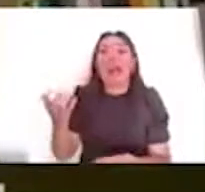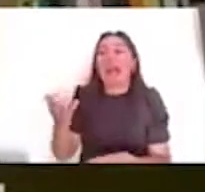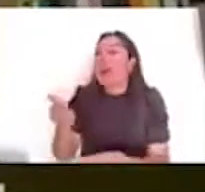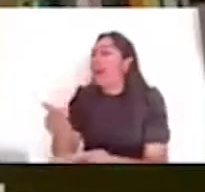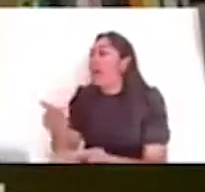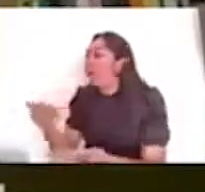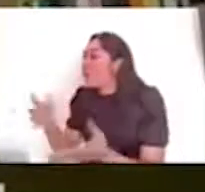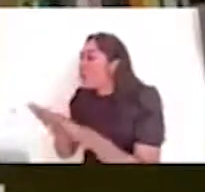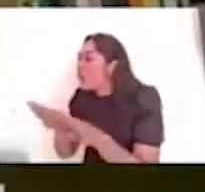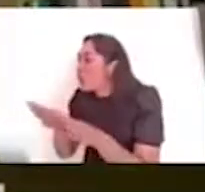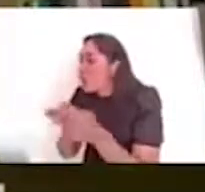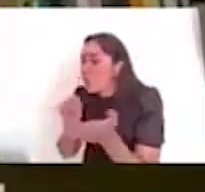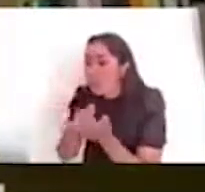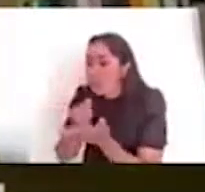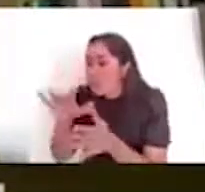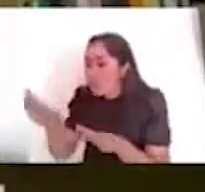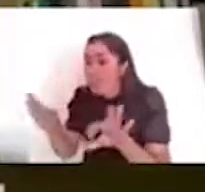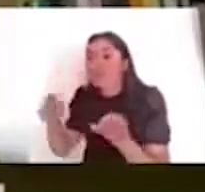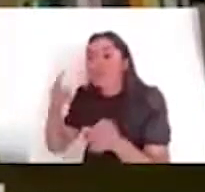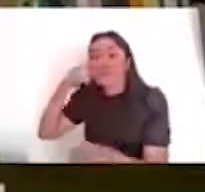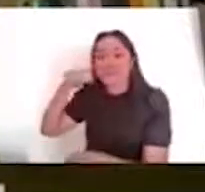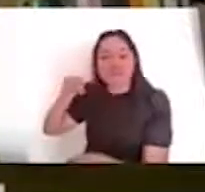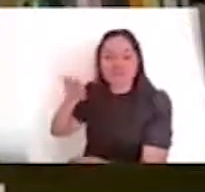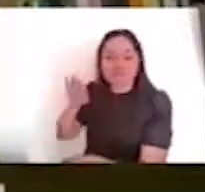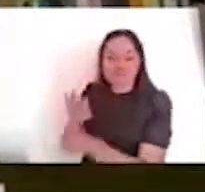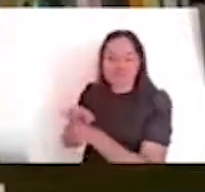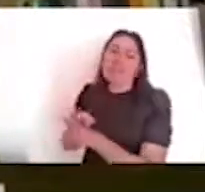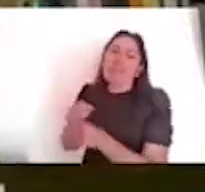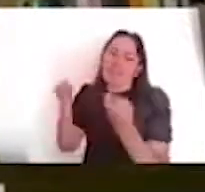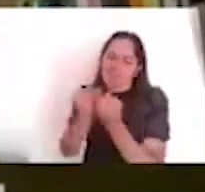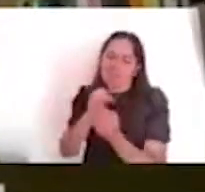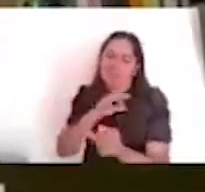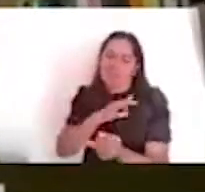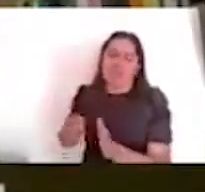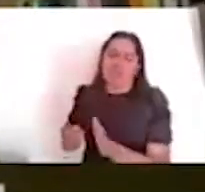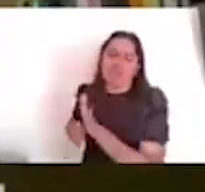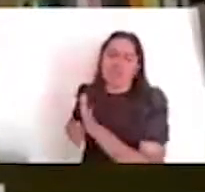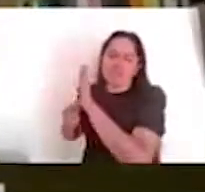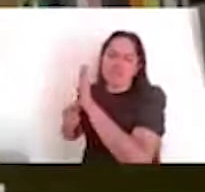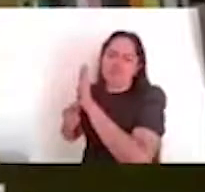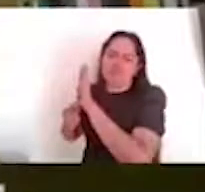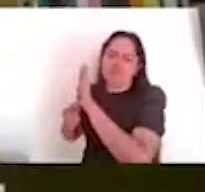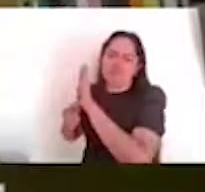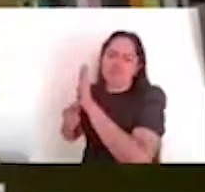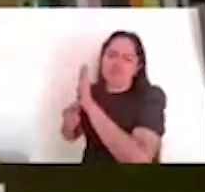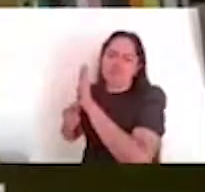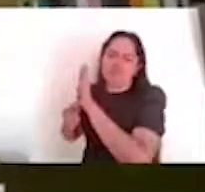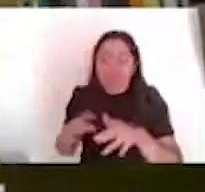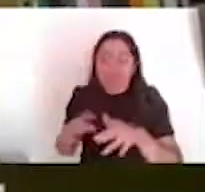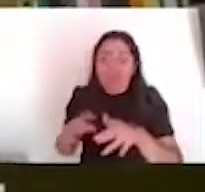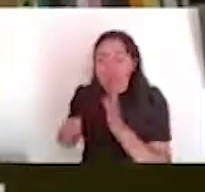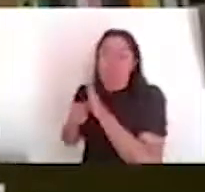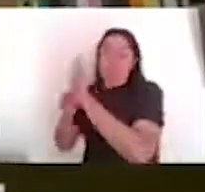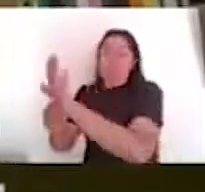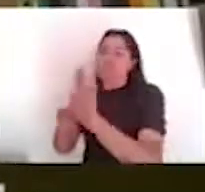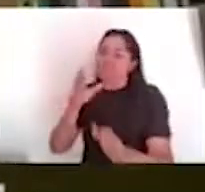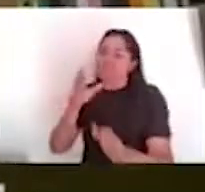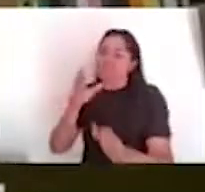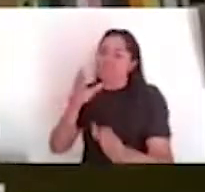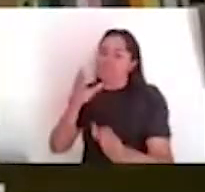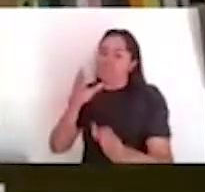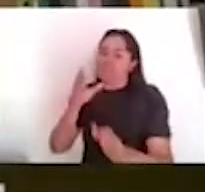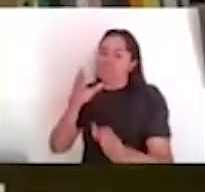y, en algunos casos, exhibir. No todo, no todo se puede exhibir. Eso también somos muy conscientes que